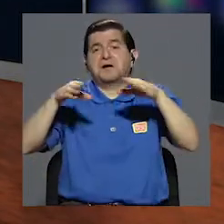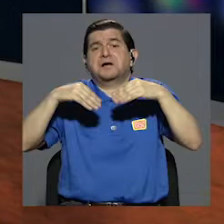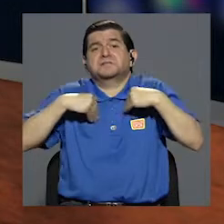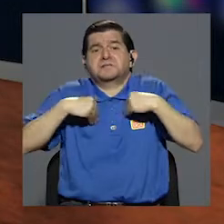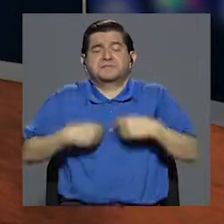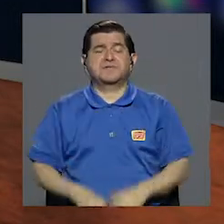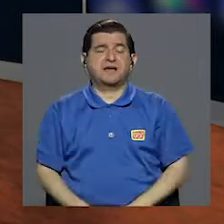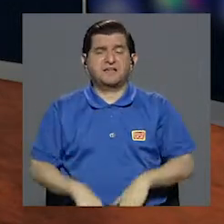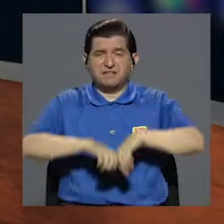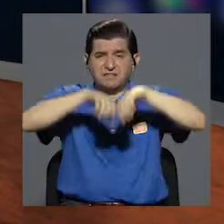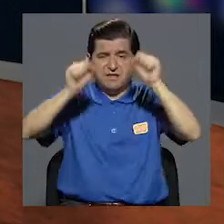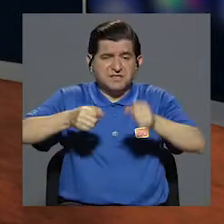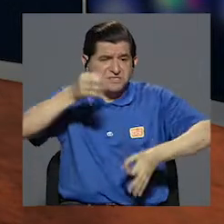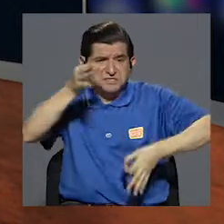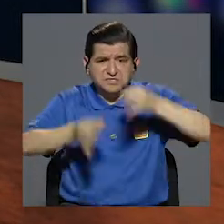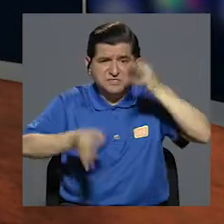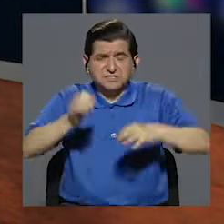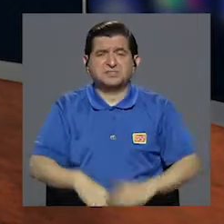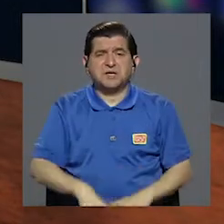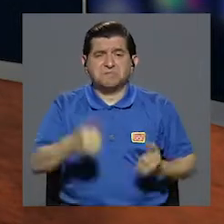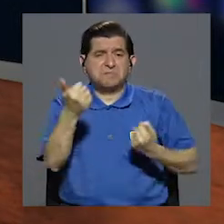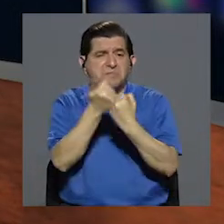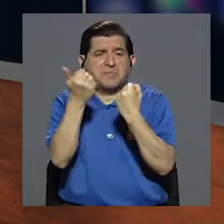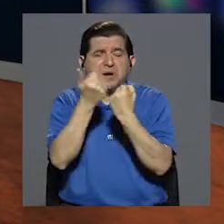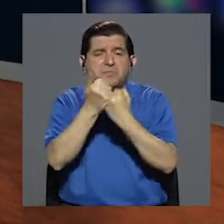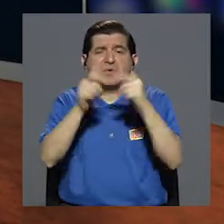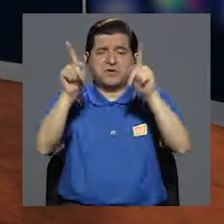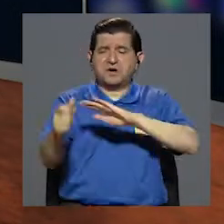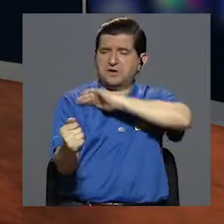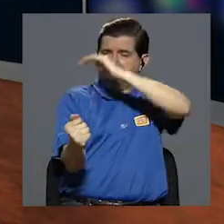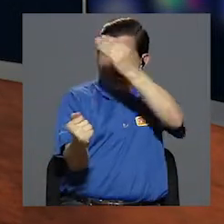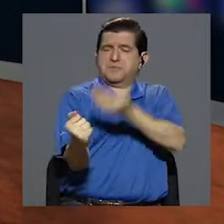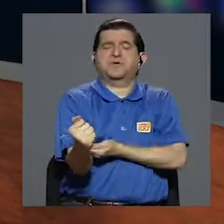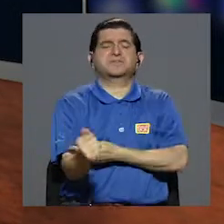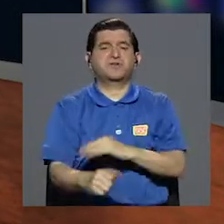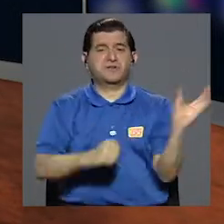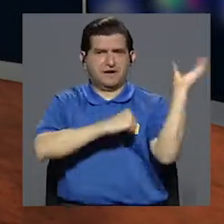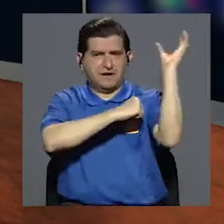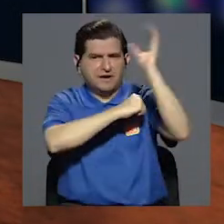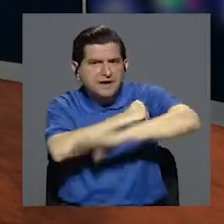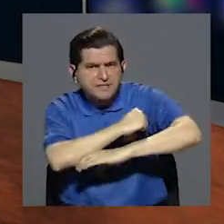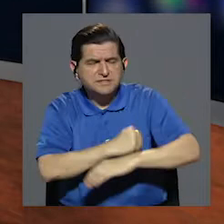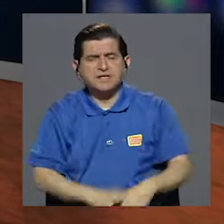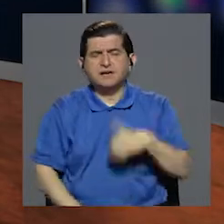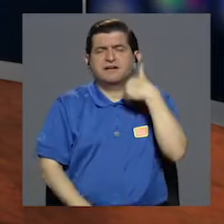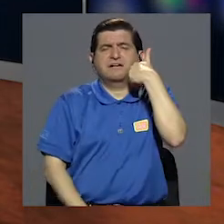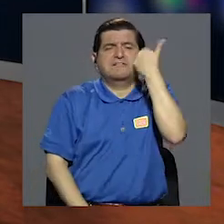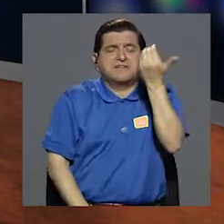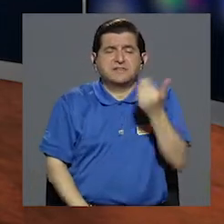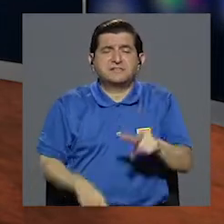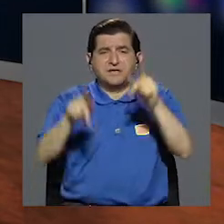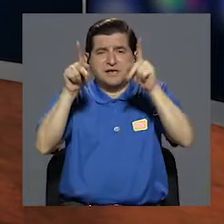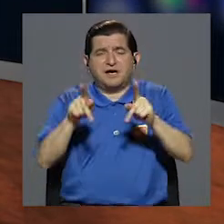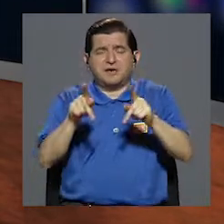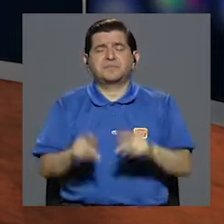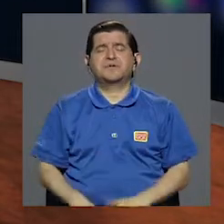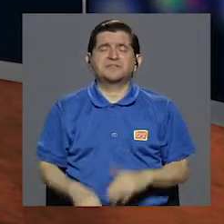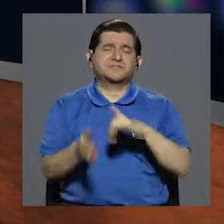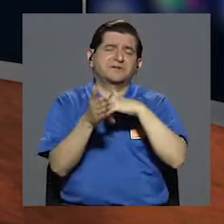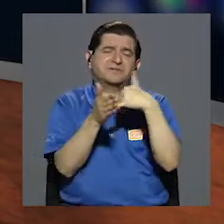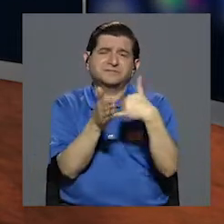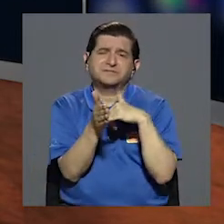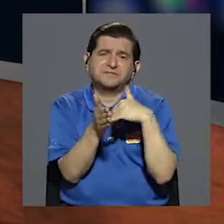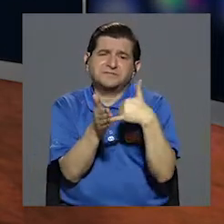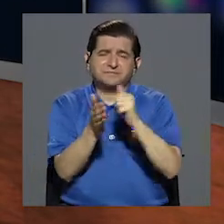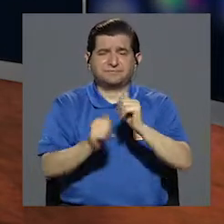aceptada de cómo los sistemas de justicia se inclinan a favor de los poderosos y castigan con facilidad a las